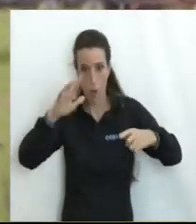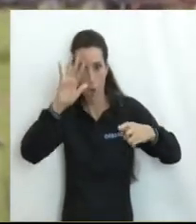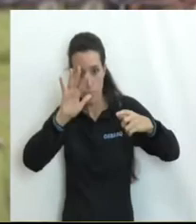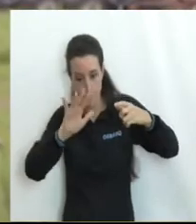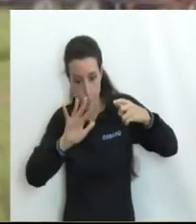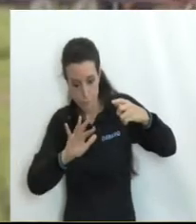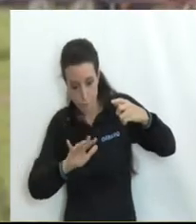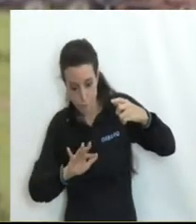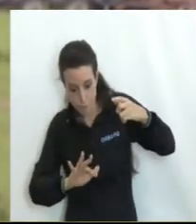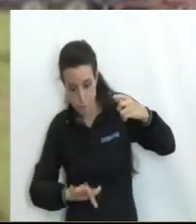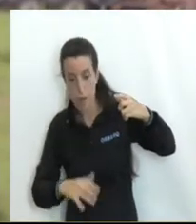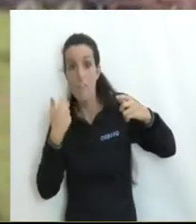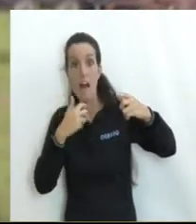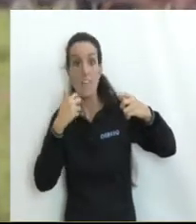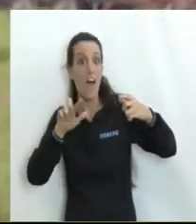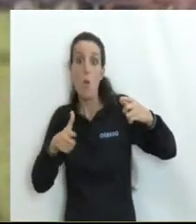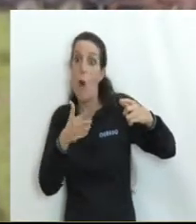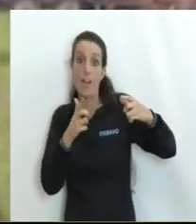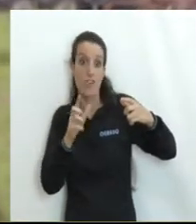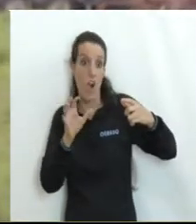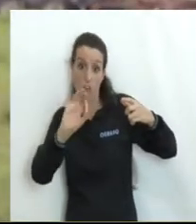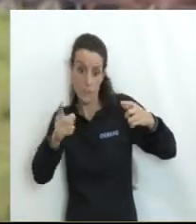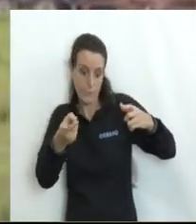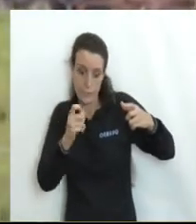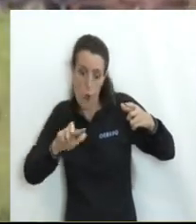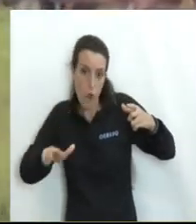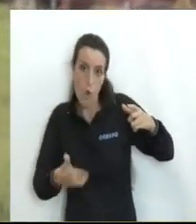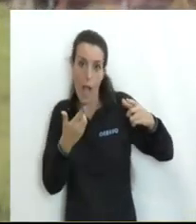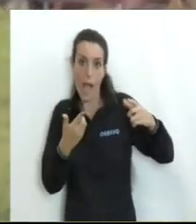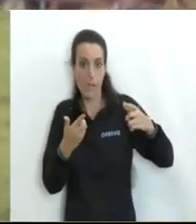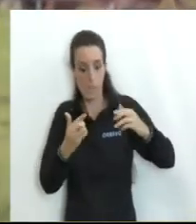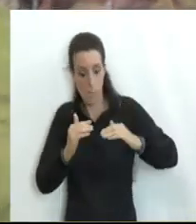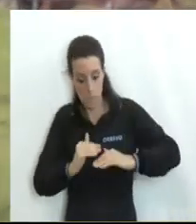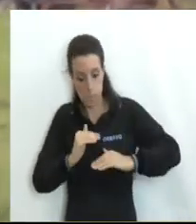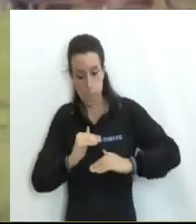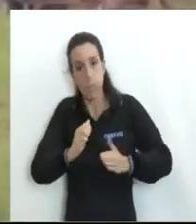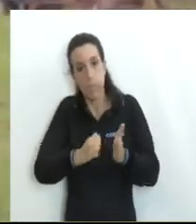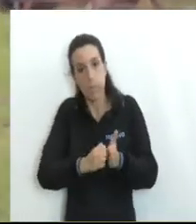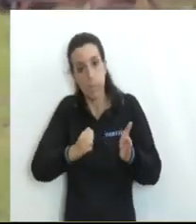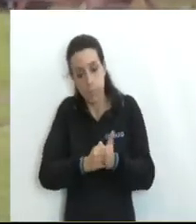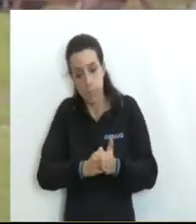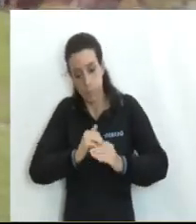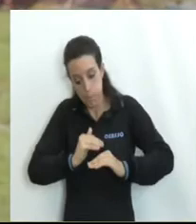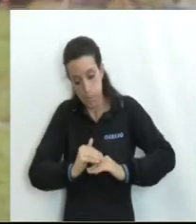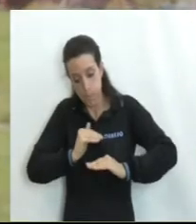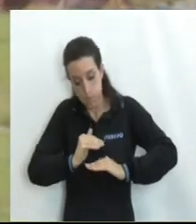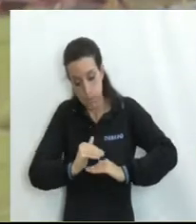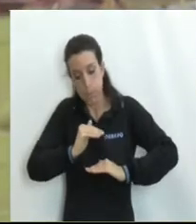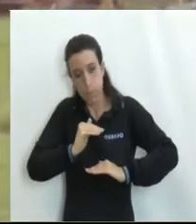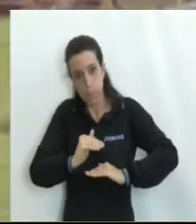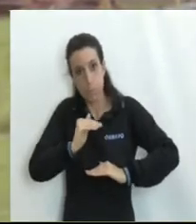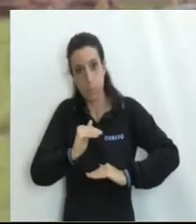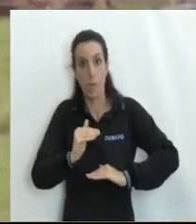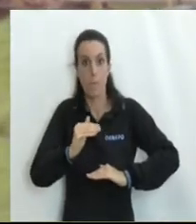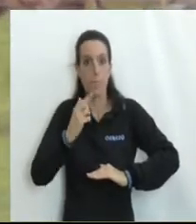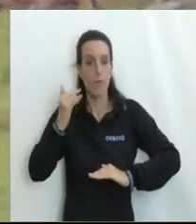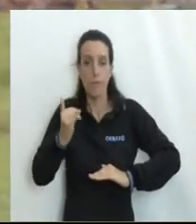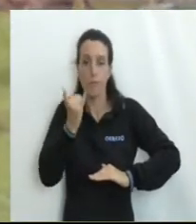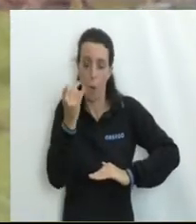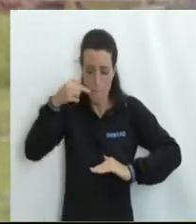plankton Y si el fondo de ese lago o mar no está oxigenado Esa materia orgánica se va a preservar Y con el paso del tiempo